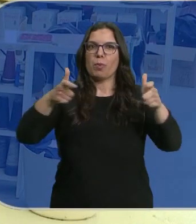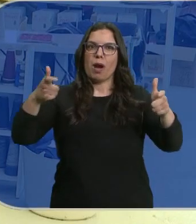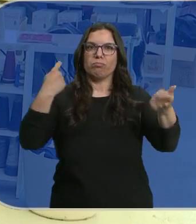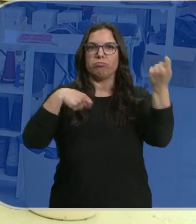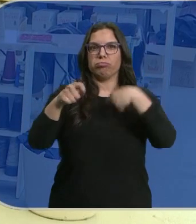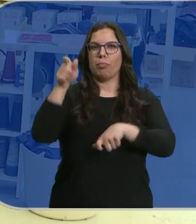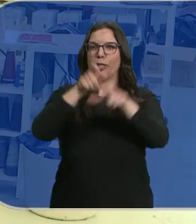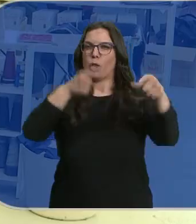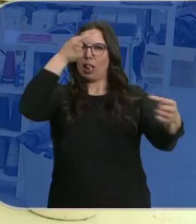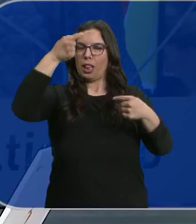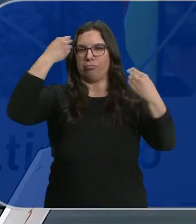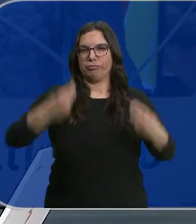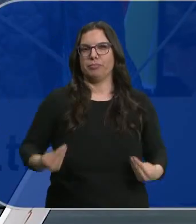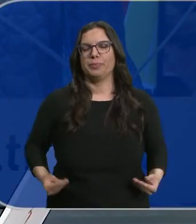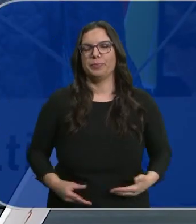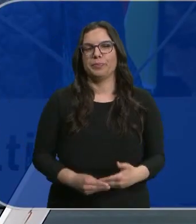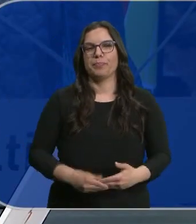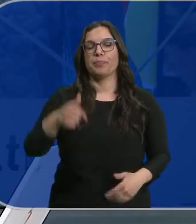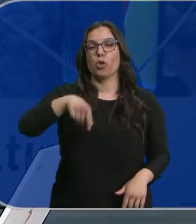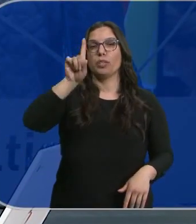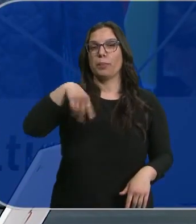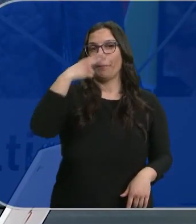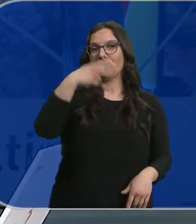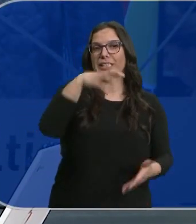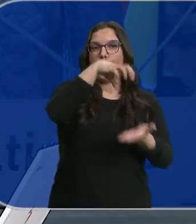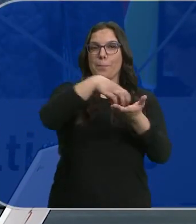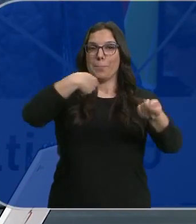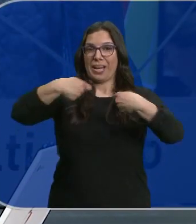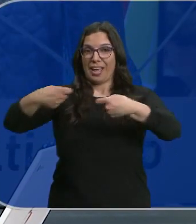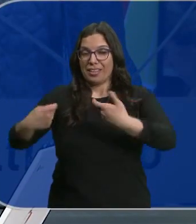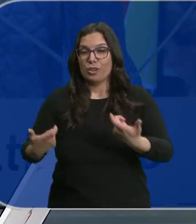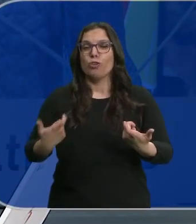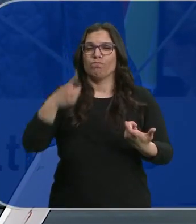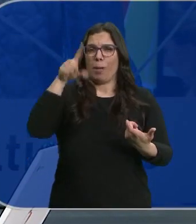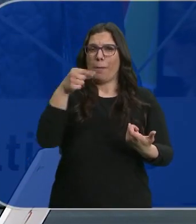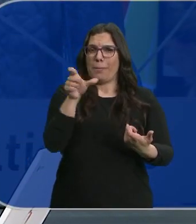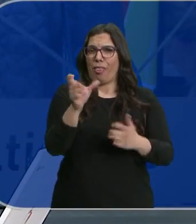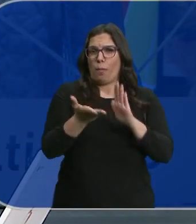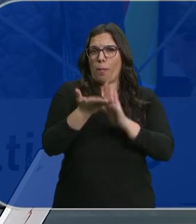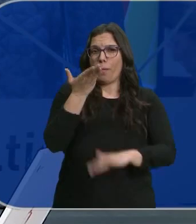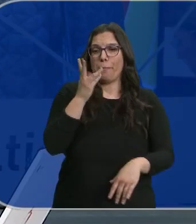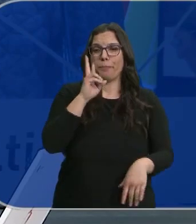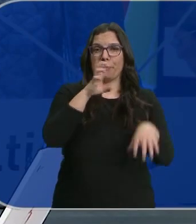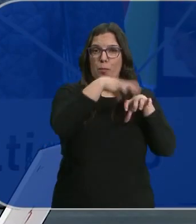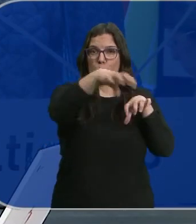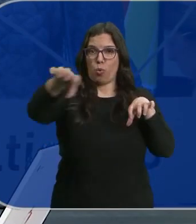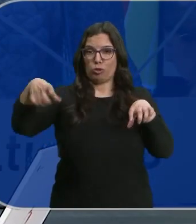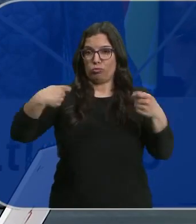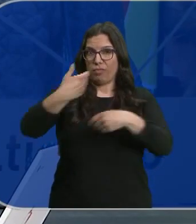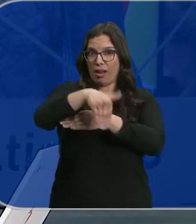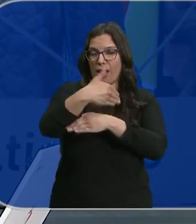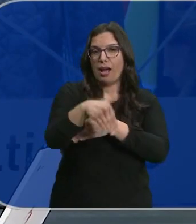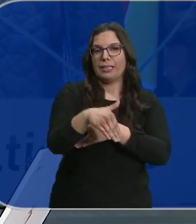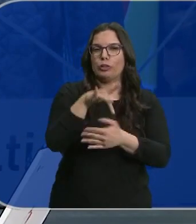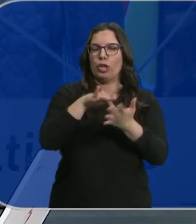exigente. Hoy también hemos visitado los mercadillos que no se salvan de la inflación. Estos puestos de venta ambulante